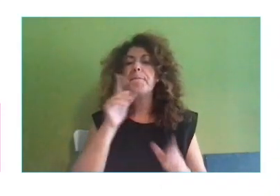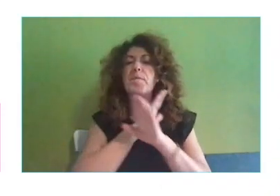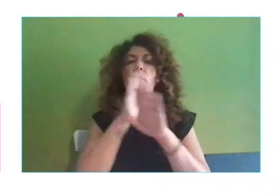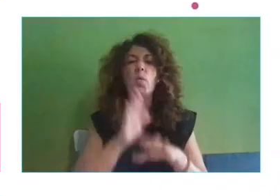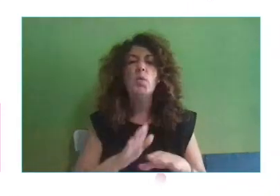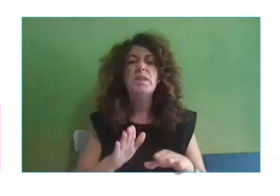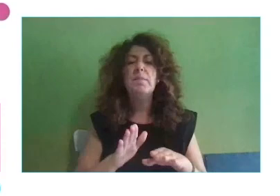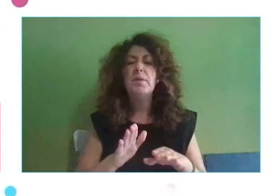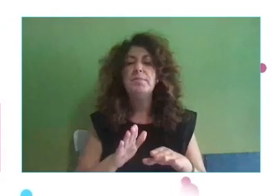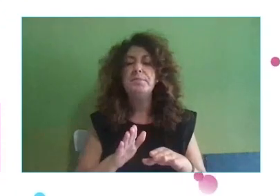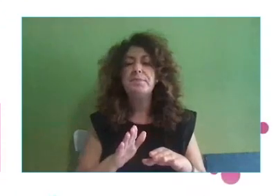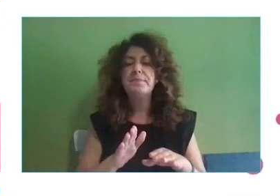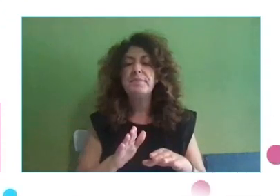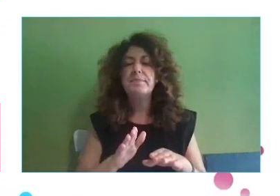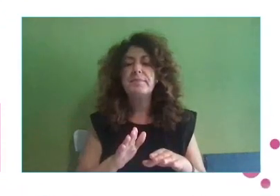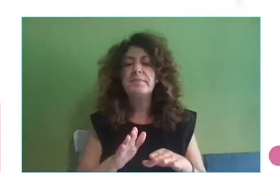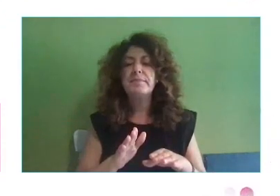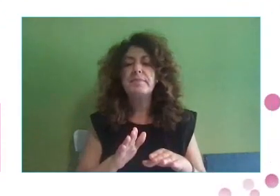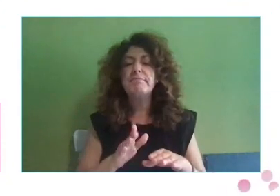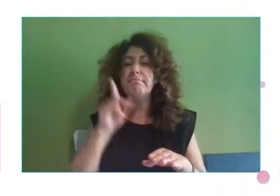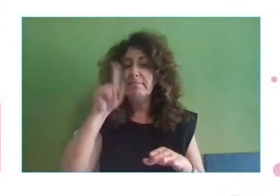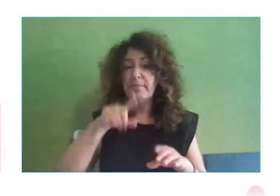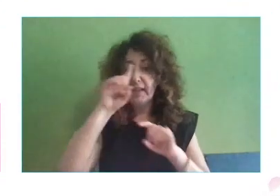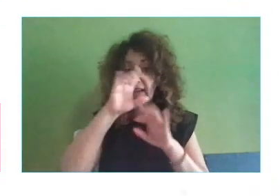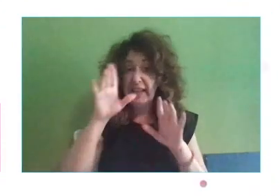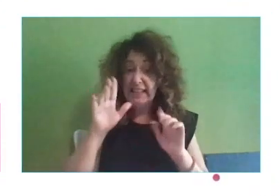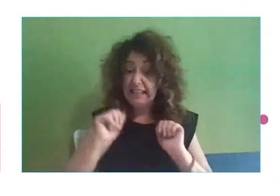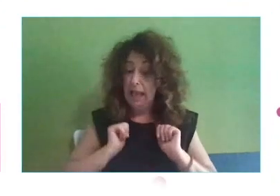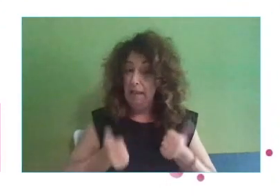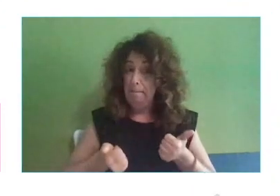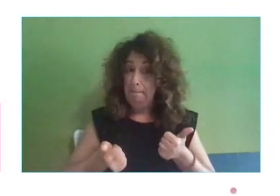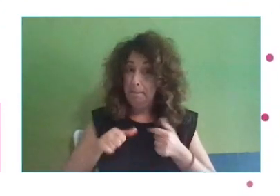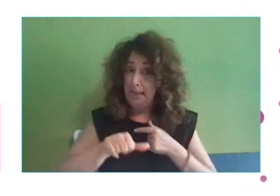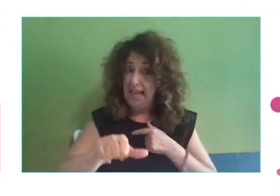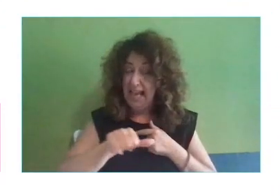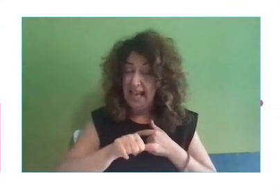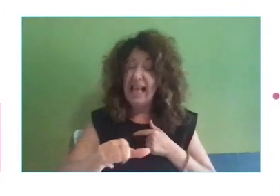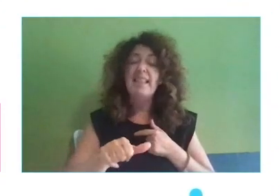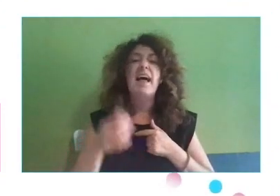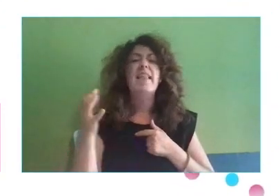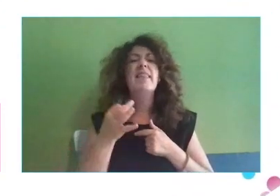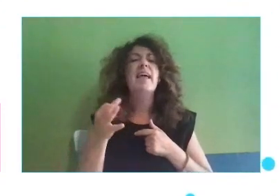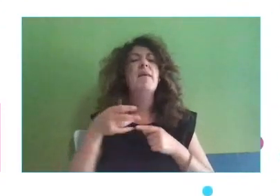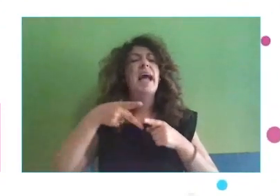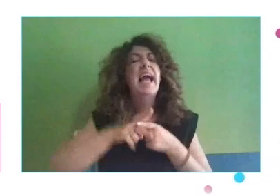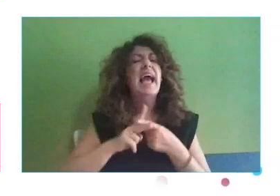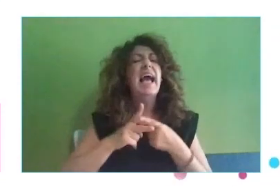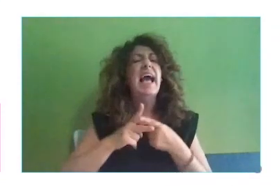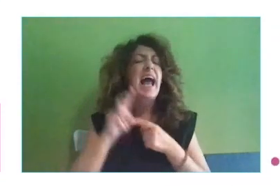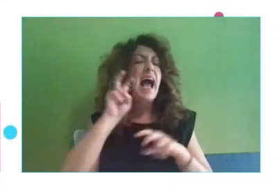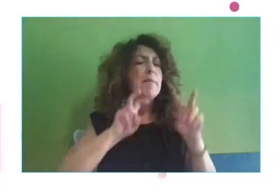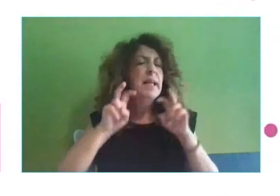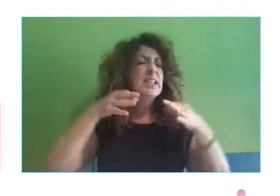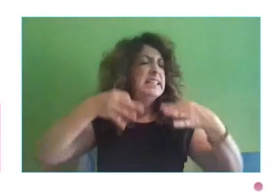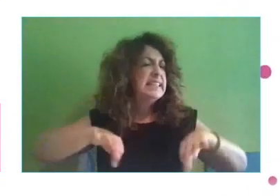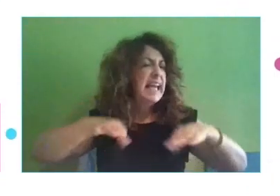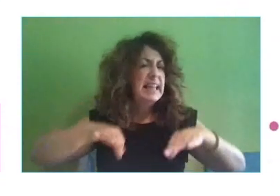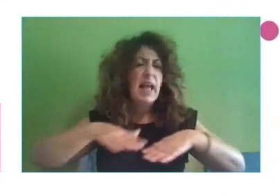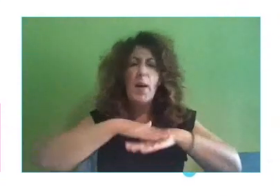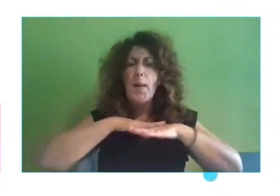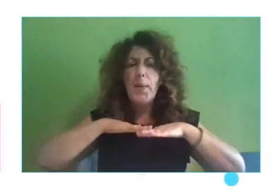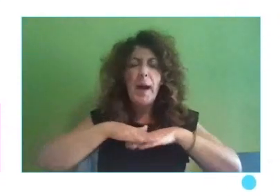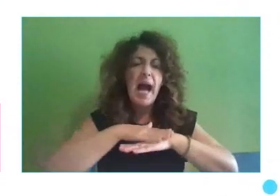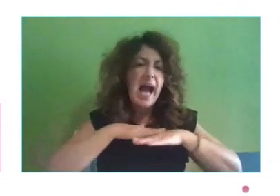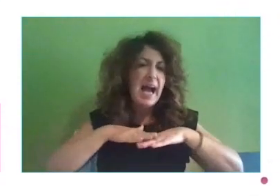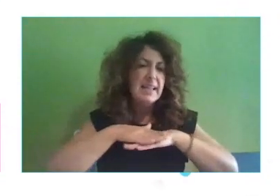clara es, oye, si voy a empezar, pues voy a poder empezar con herramientas sencillas, básicas, depende de lo que se adapte a tu negocio, pero